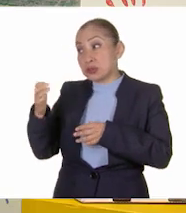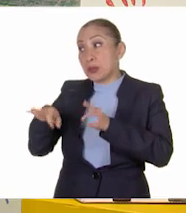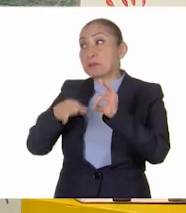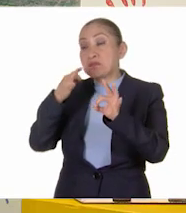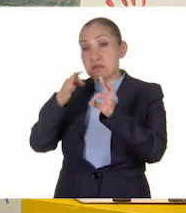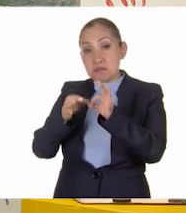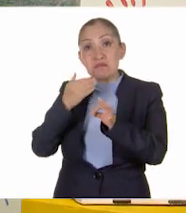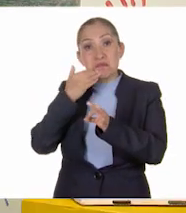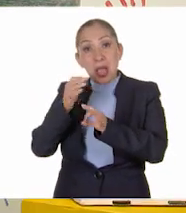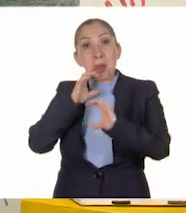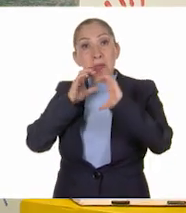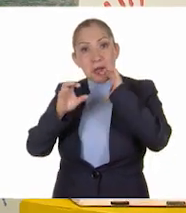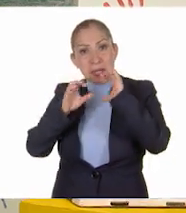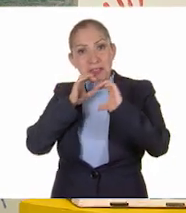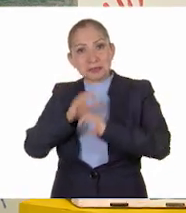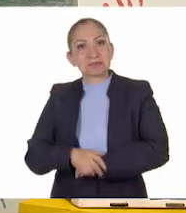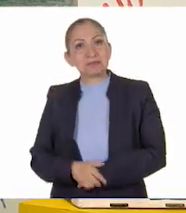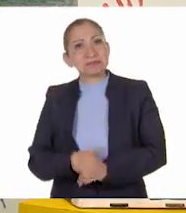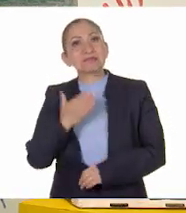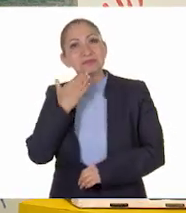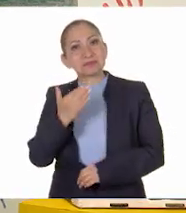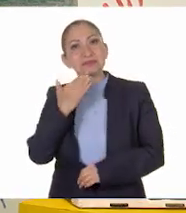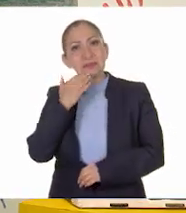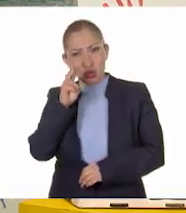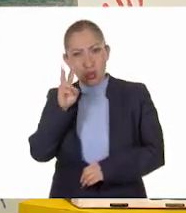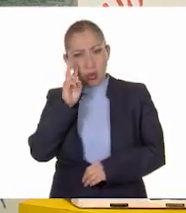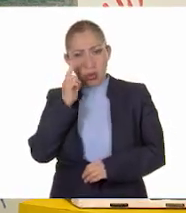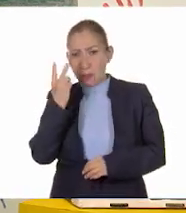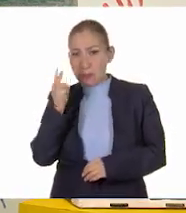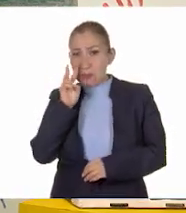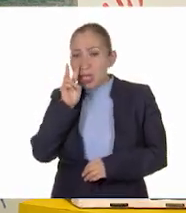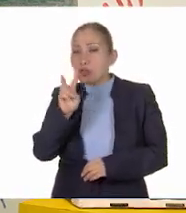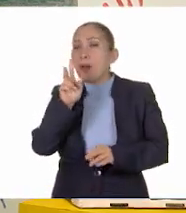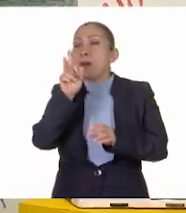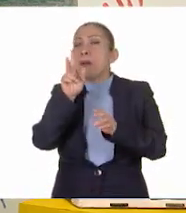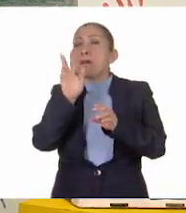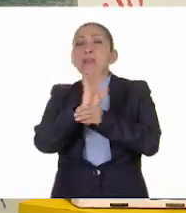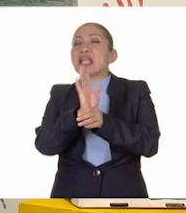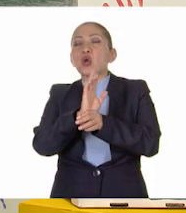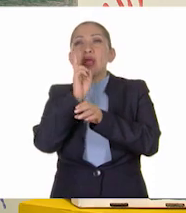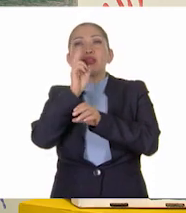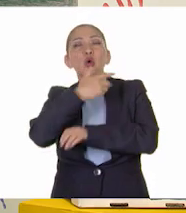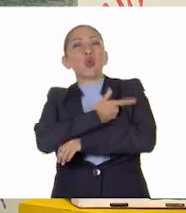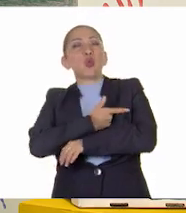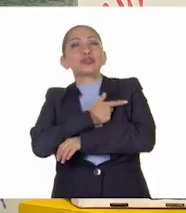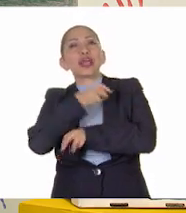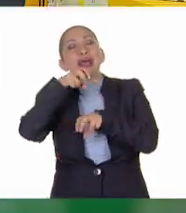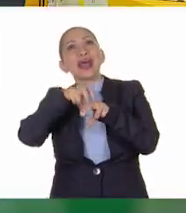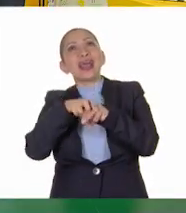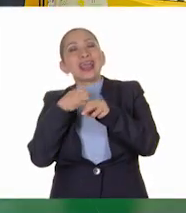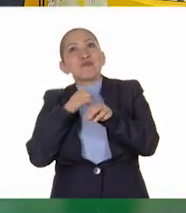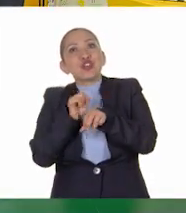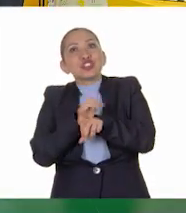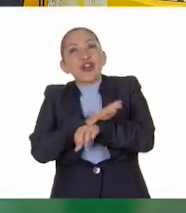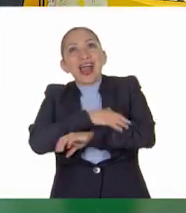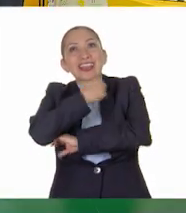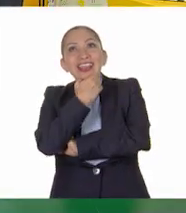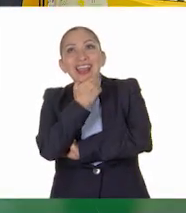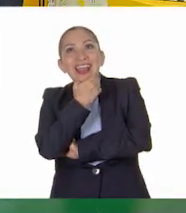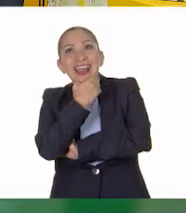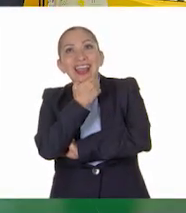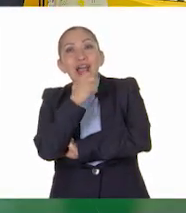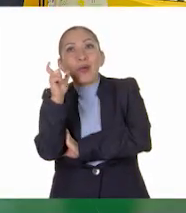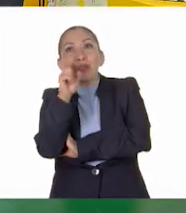asertivas de comunicación. Muy bien. Están viendo una película que te gusta mucho y estás en la parte más emocionante,